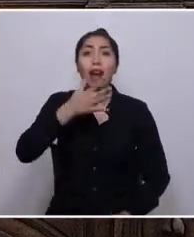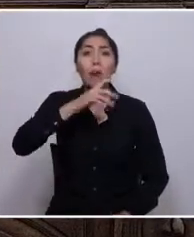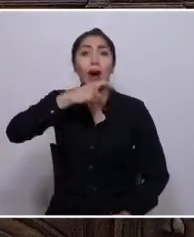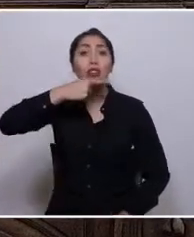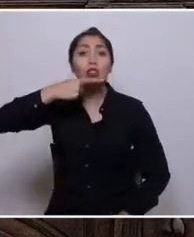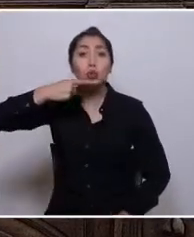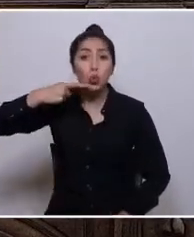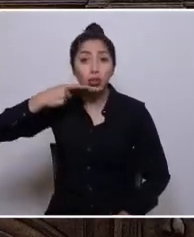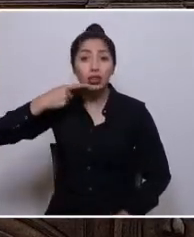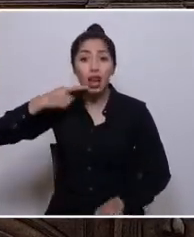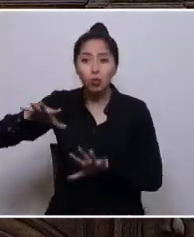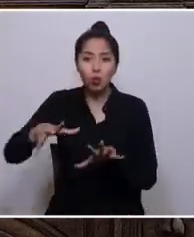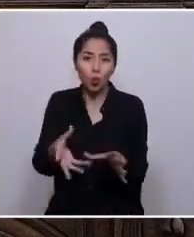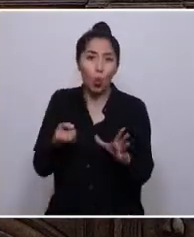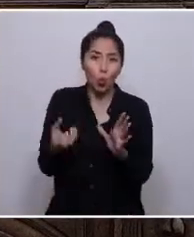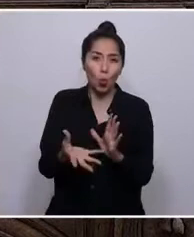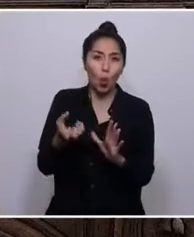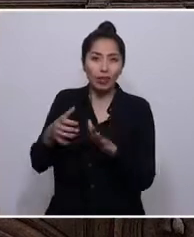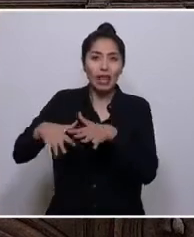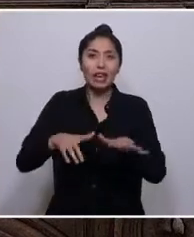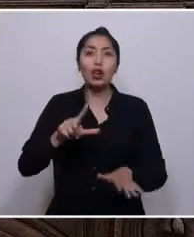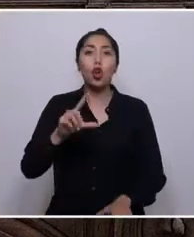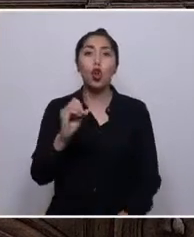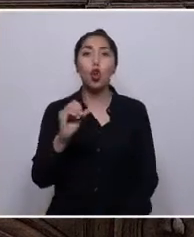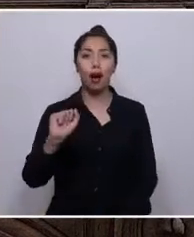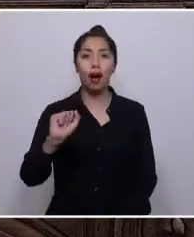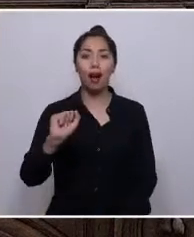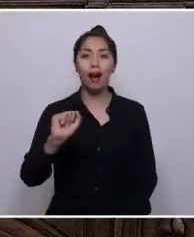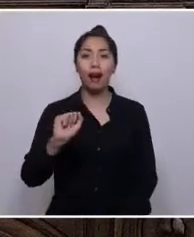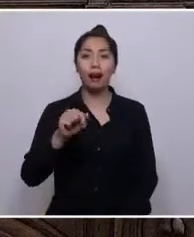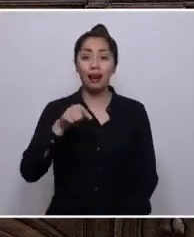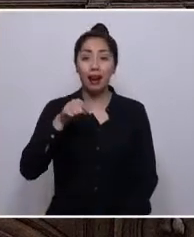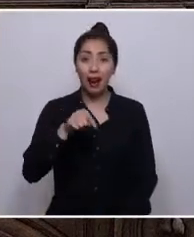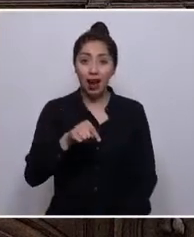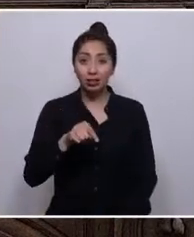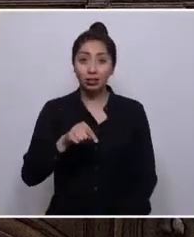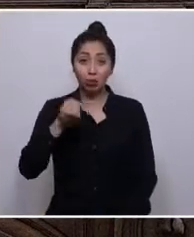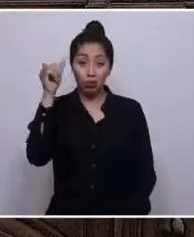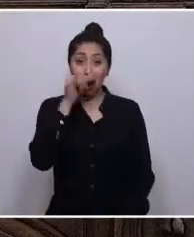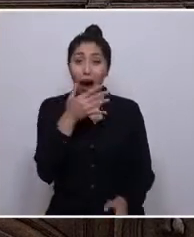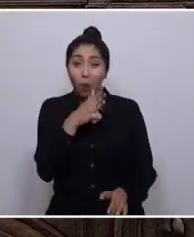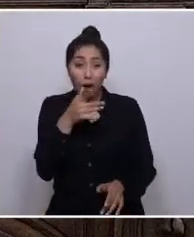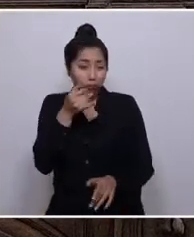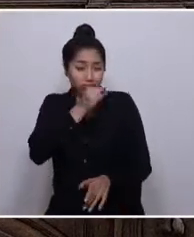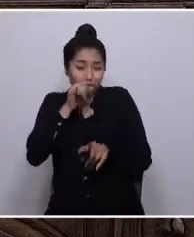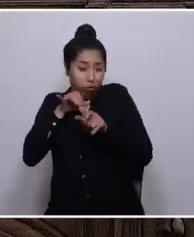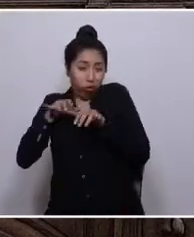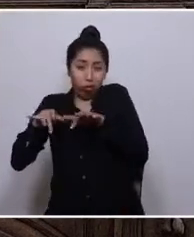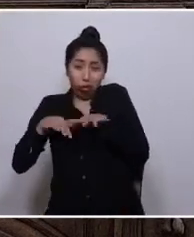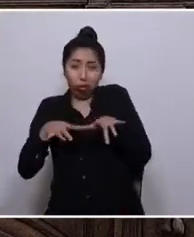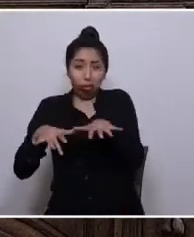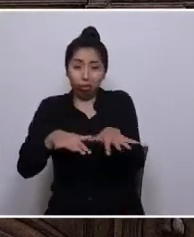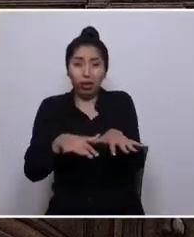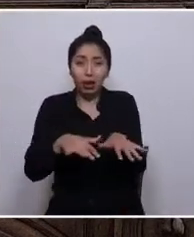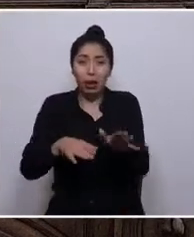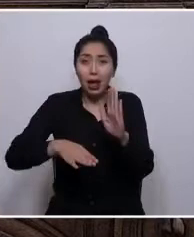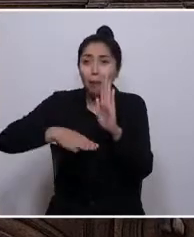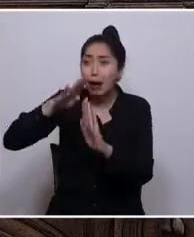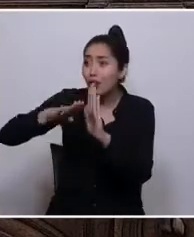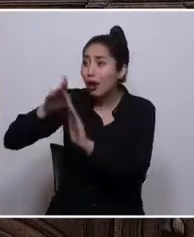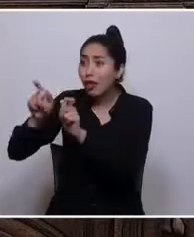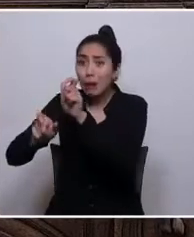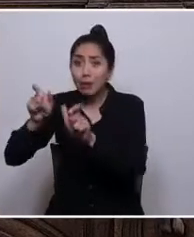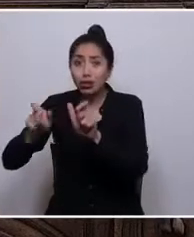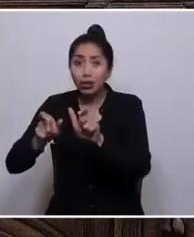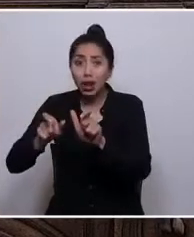superficiales de la cuenca del río Loa, declarada agotada y contaminada. Mientras que la mayor parte de la población consume